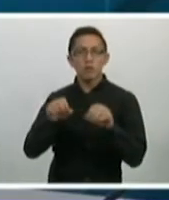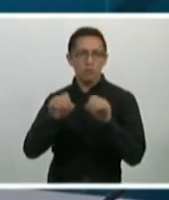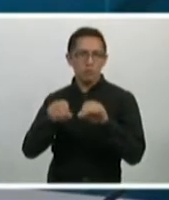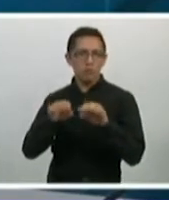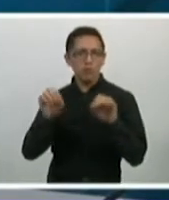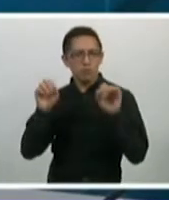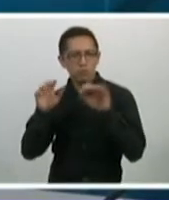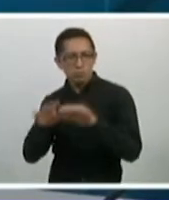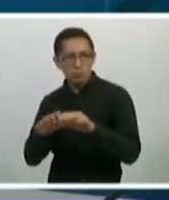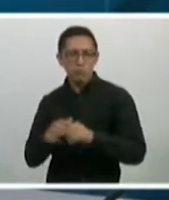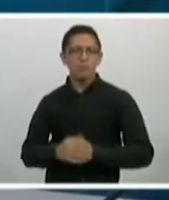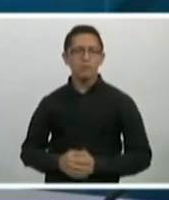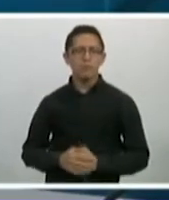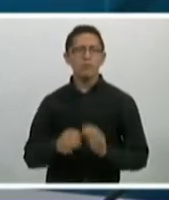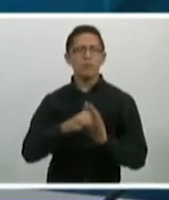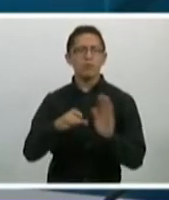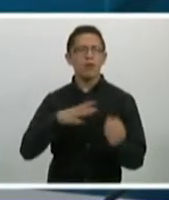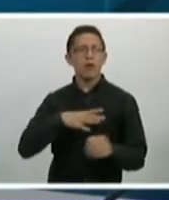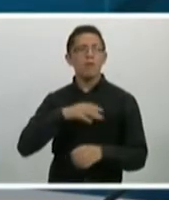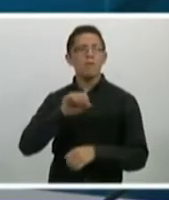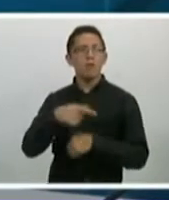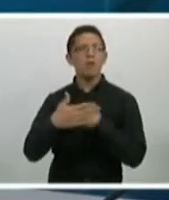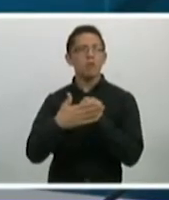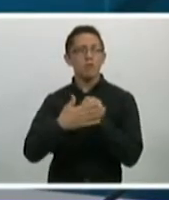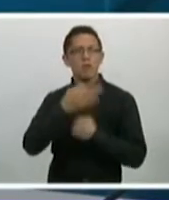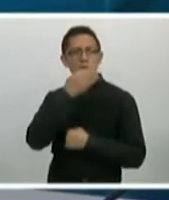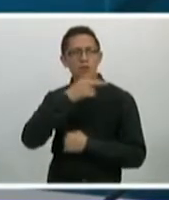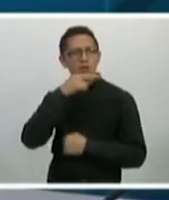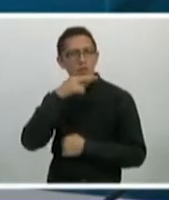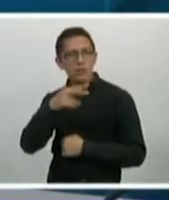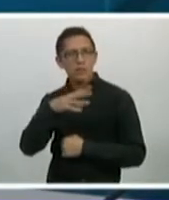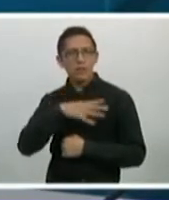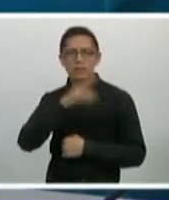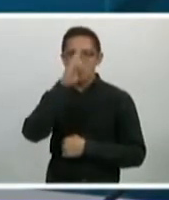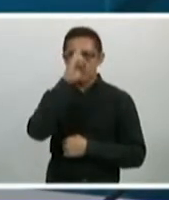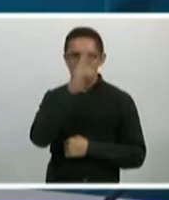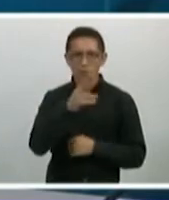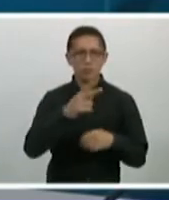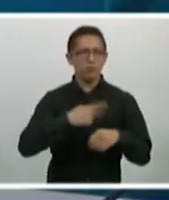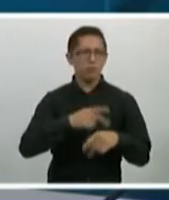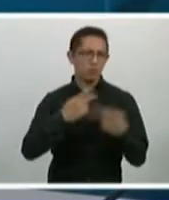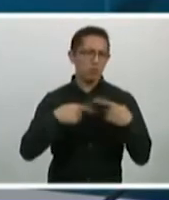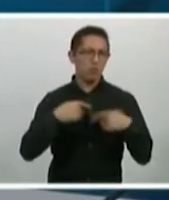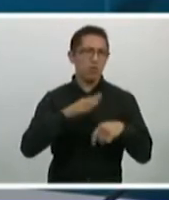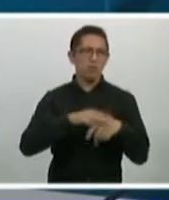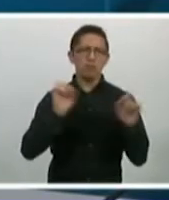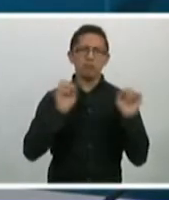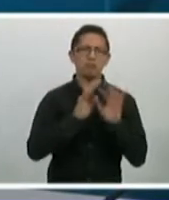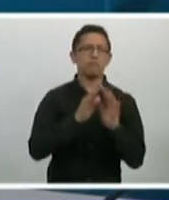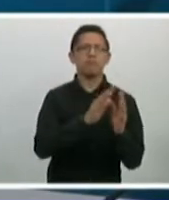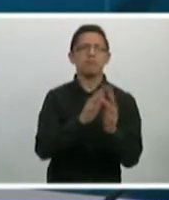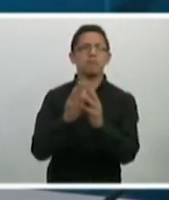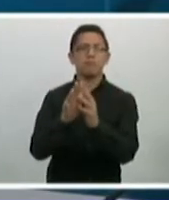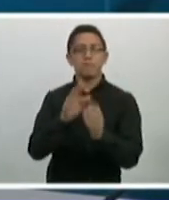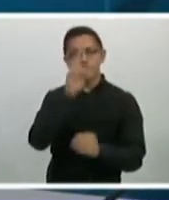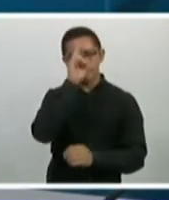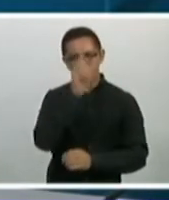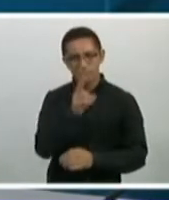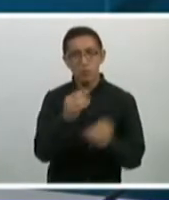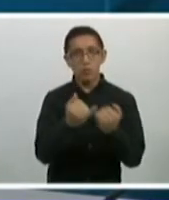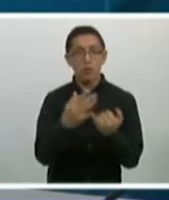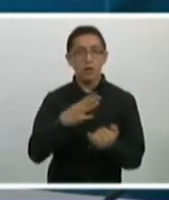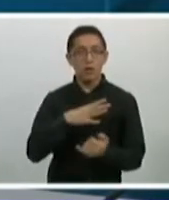Están prohibidas las posadas por lo pronto en el gobierno del estado, están todas prohibidas. He pedido también a los presidentes